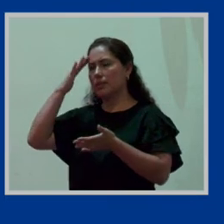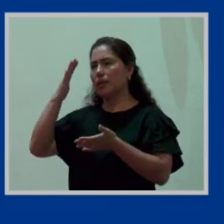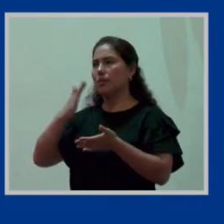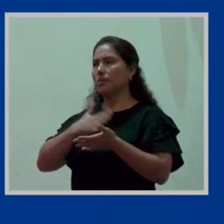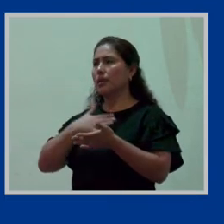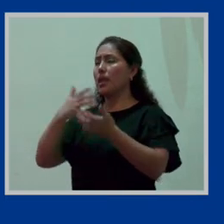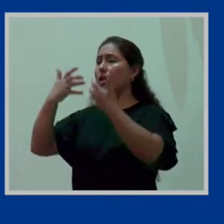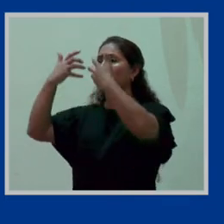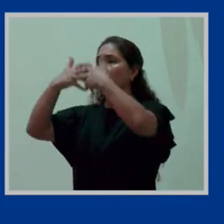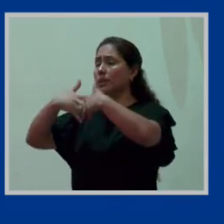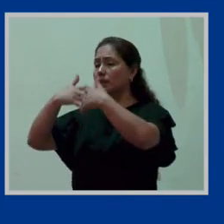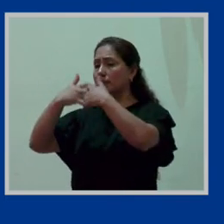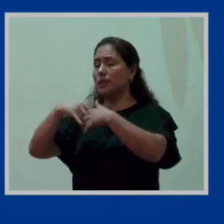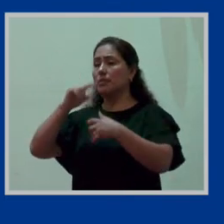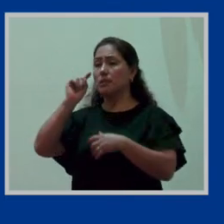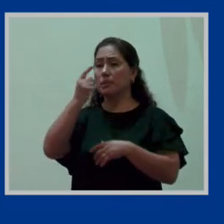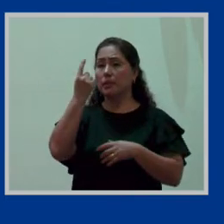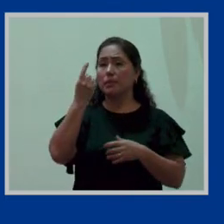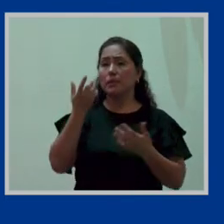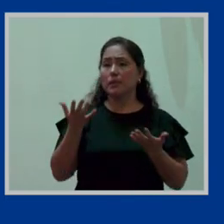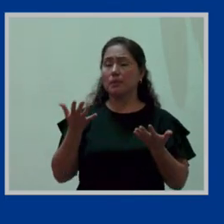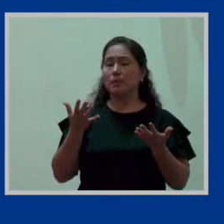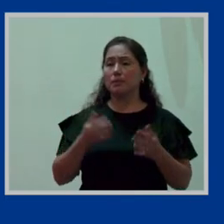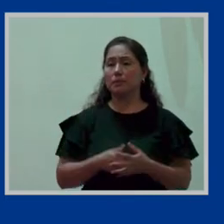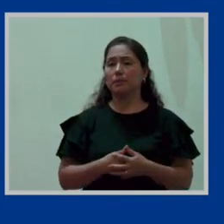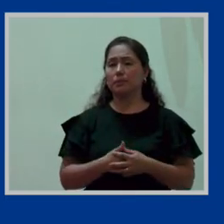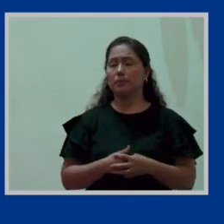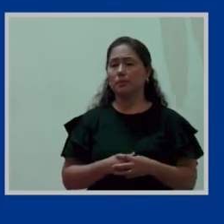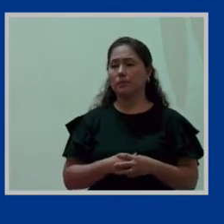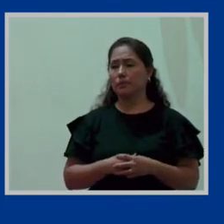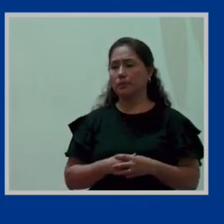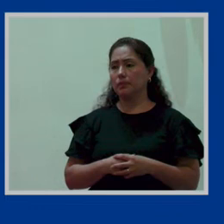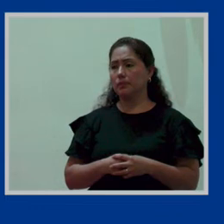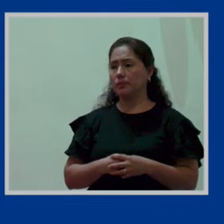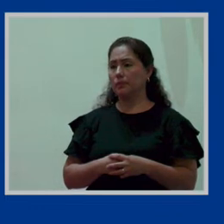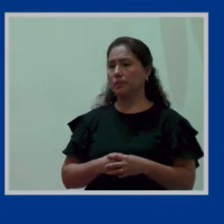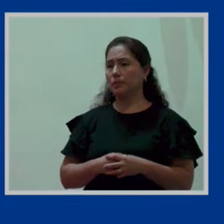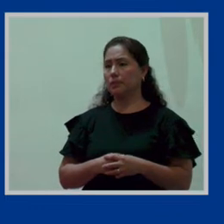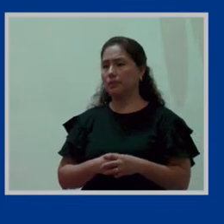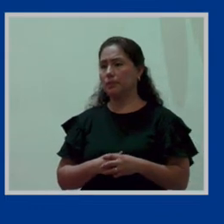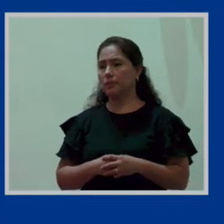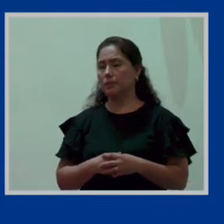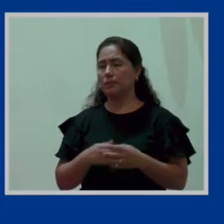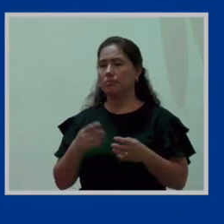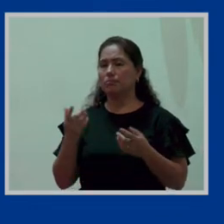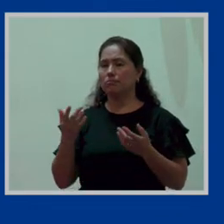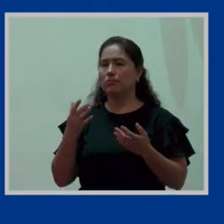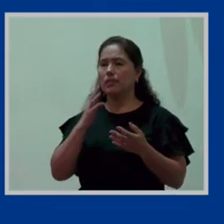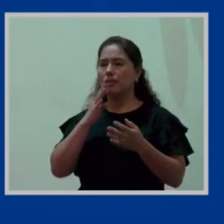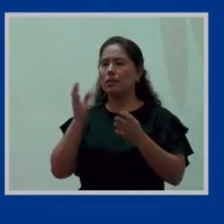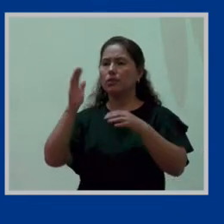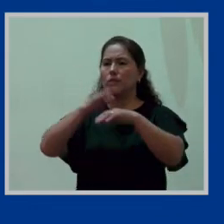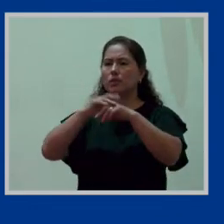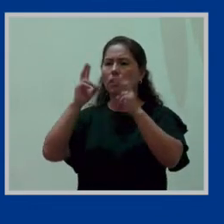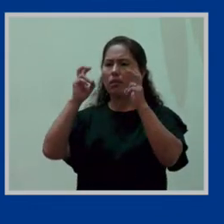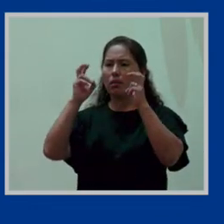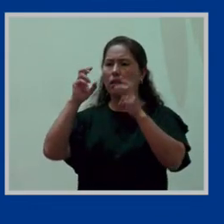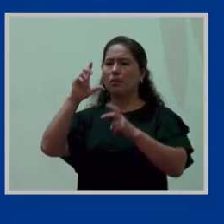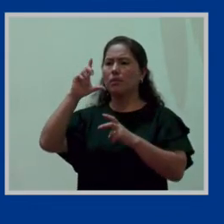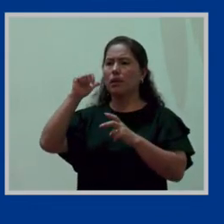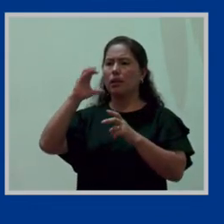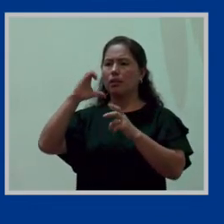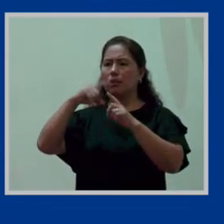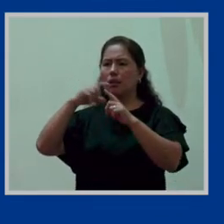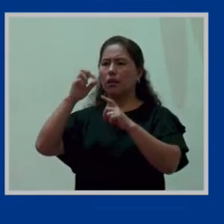primeramente ¿no? más allá para hablar de lactarios yo tengo que ir proyectándome también